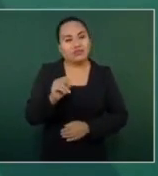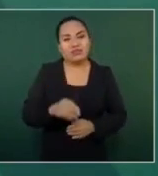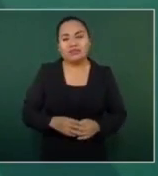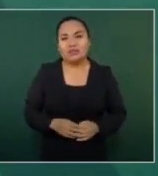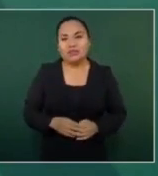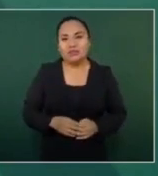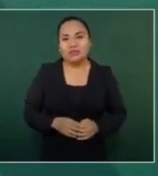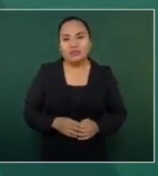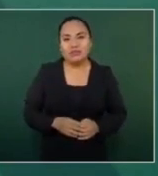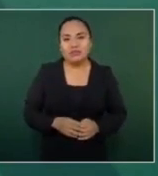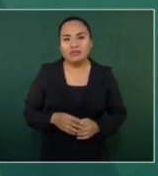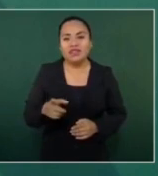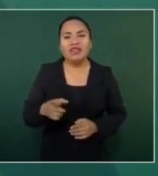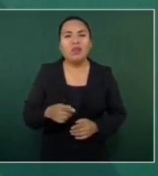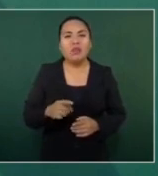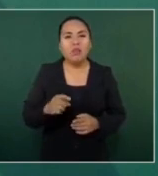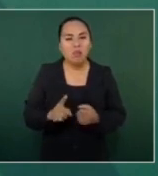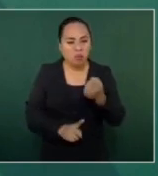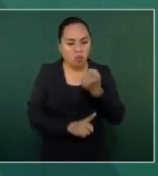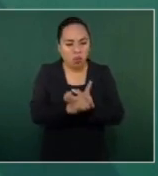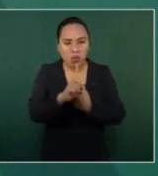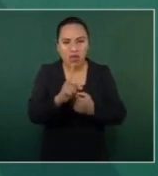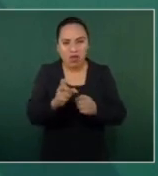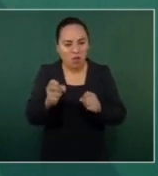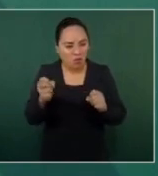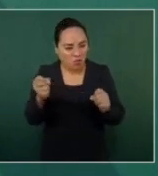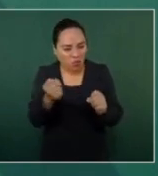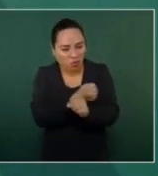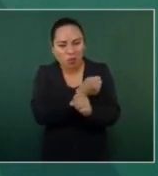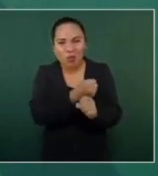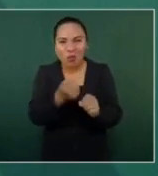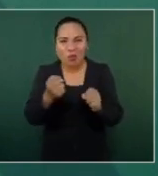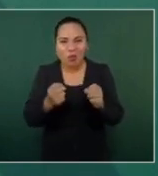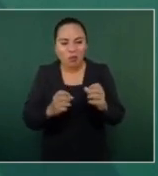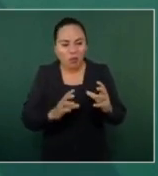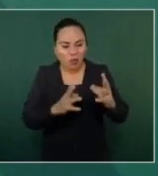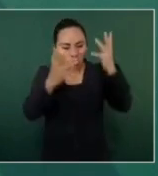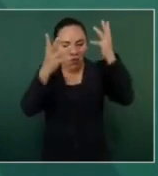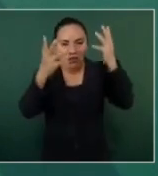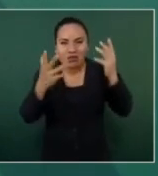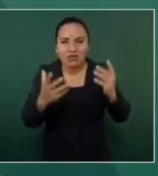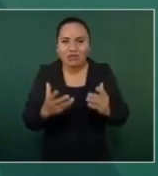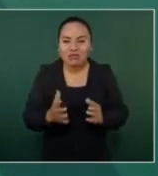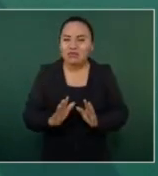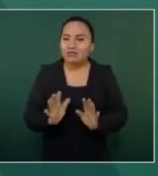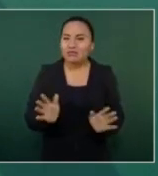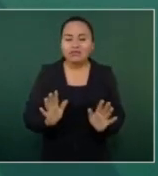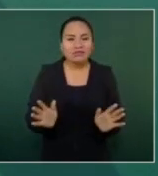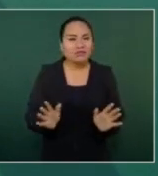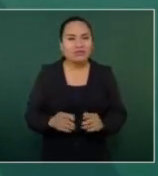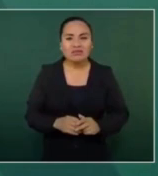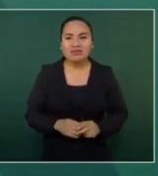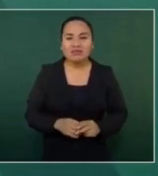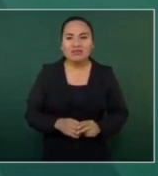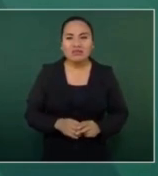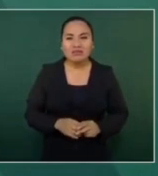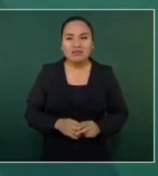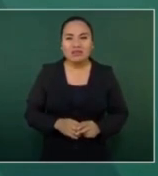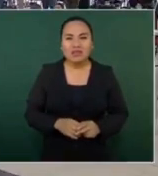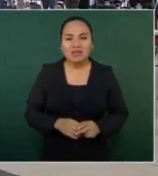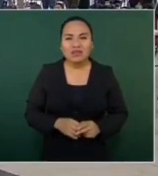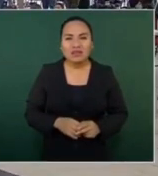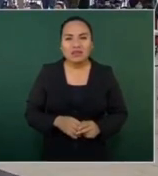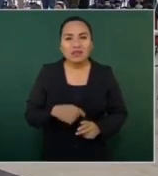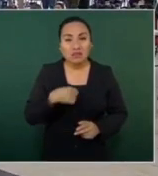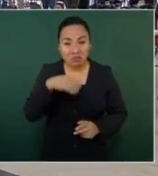apología a la violencia, vernos como adversarios,